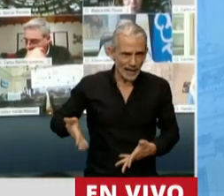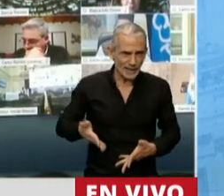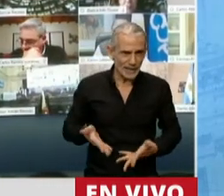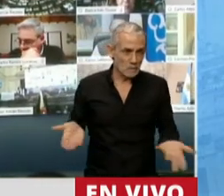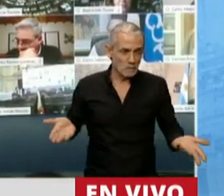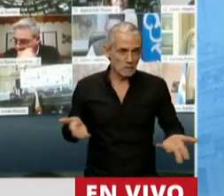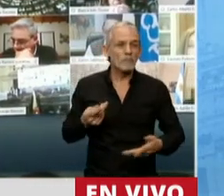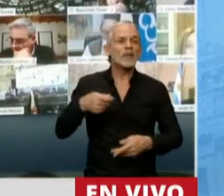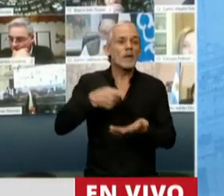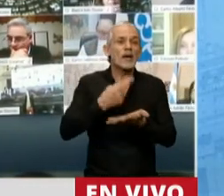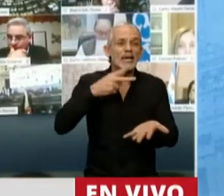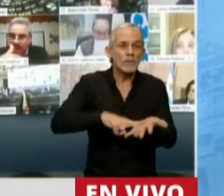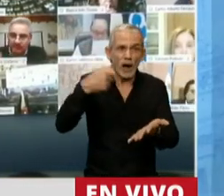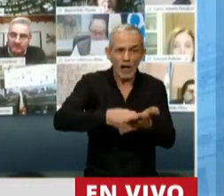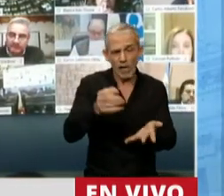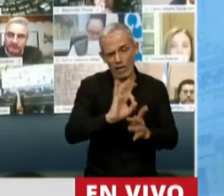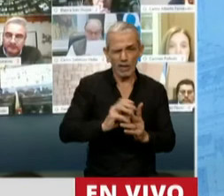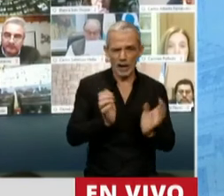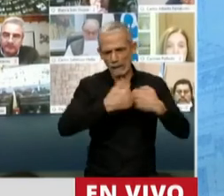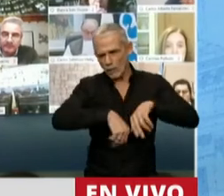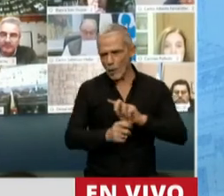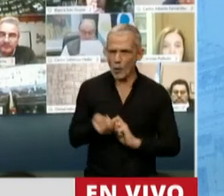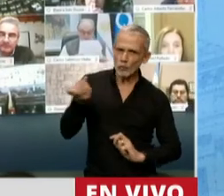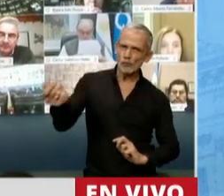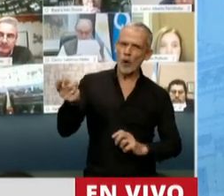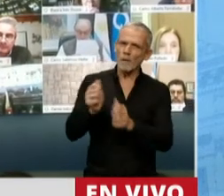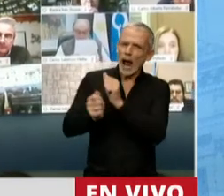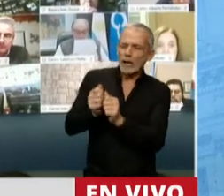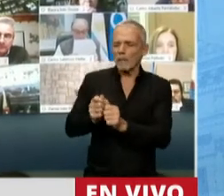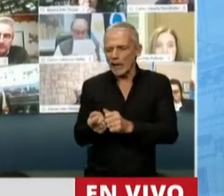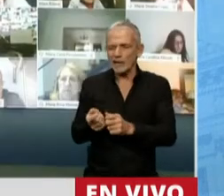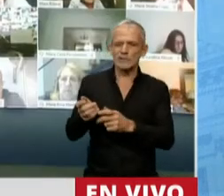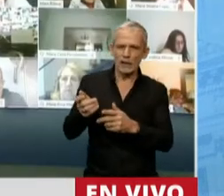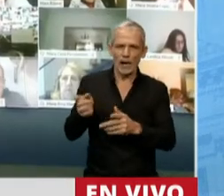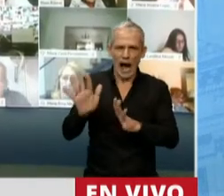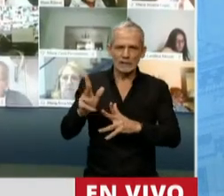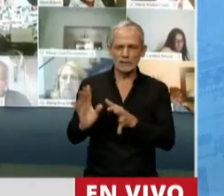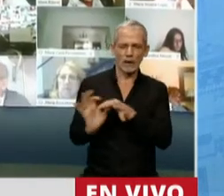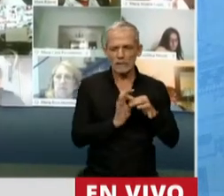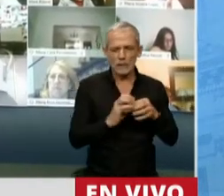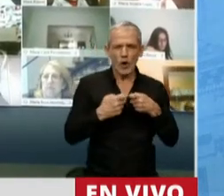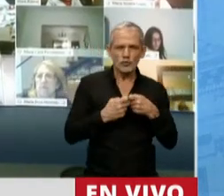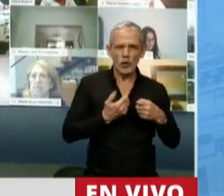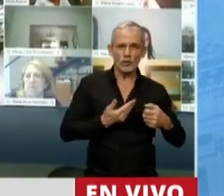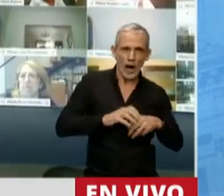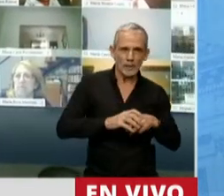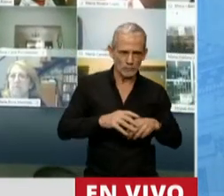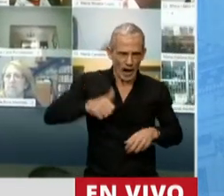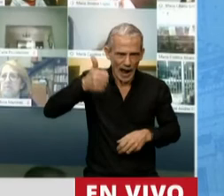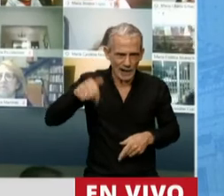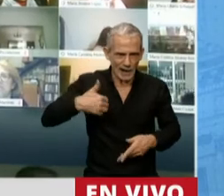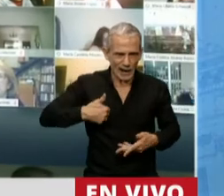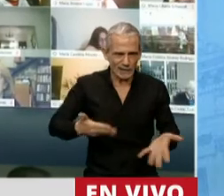Que quienes no pagan impuestos para apalancarse y comprar empresas funcionales a los gobiernos amigos terminan ganando en